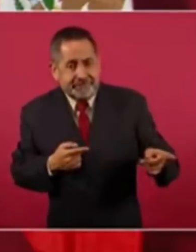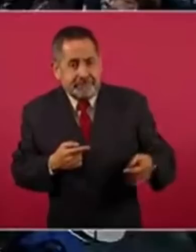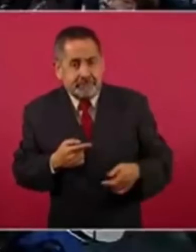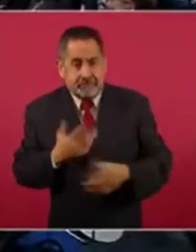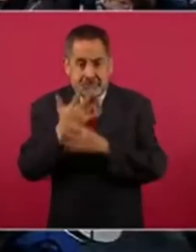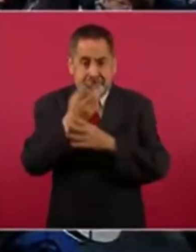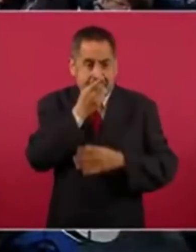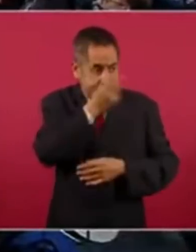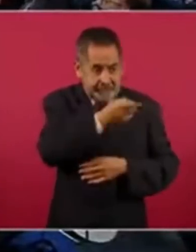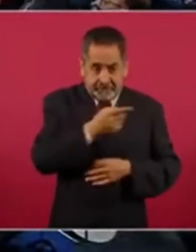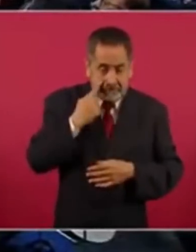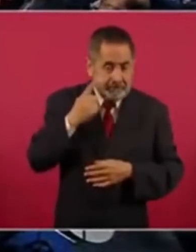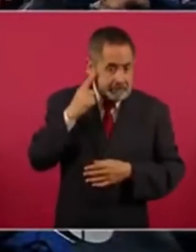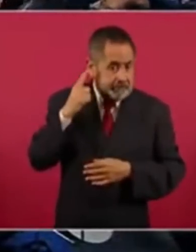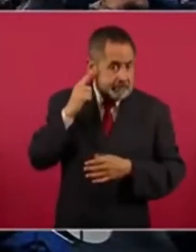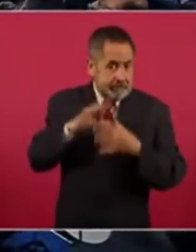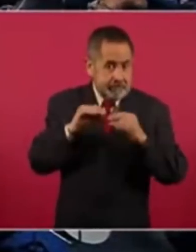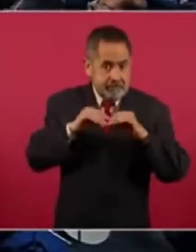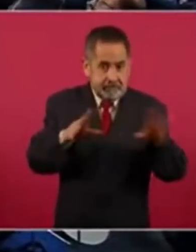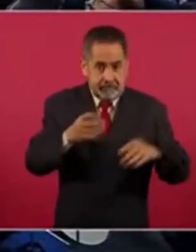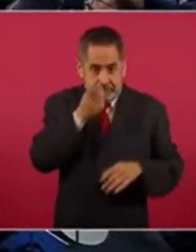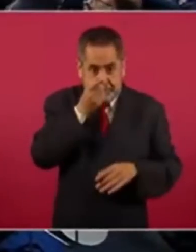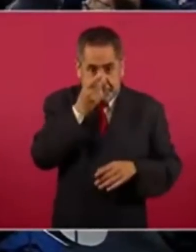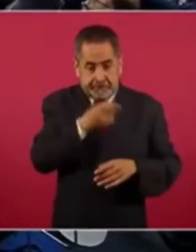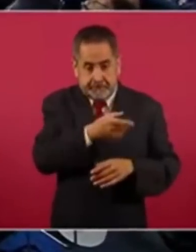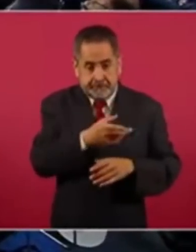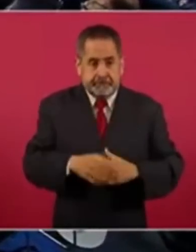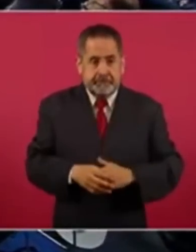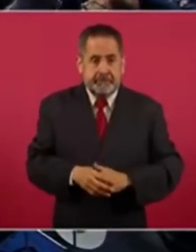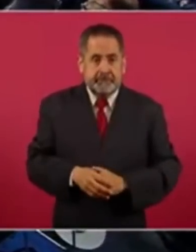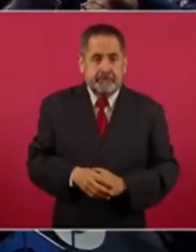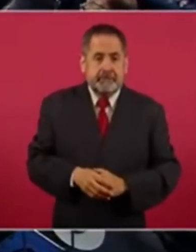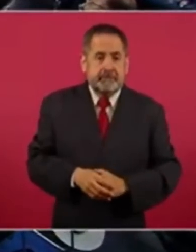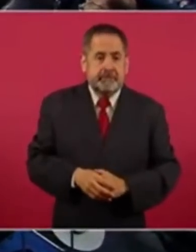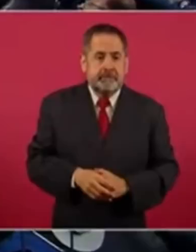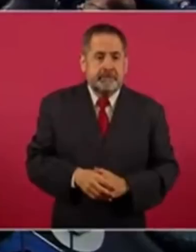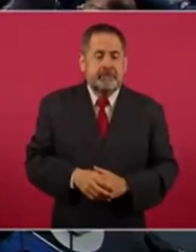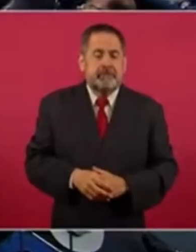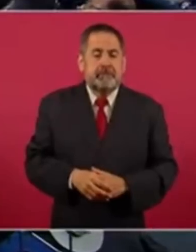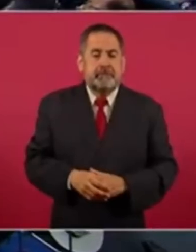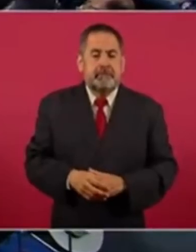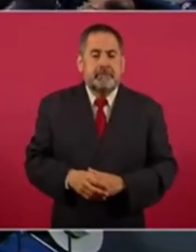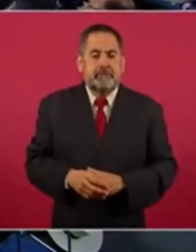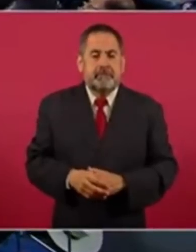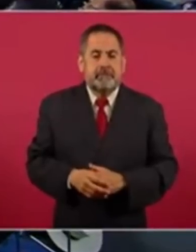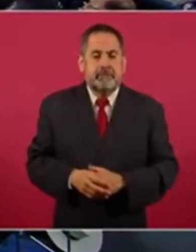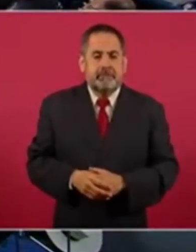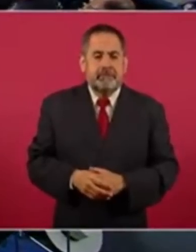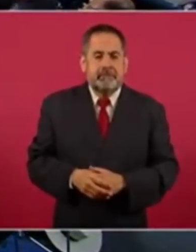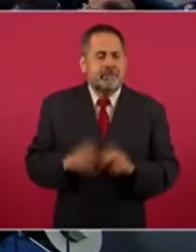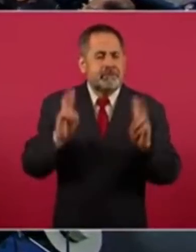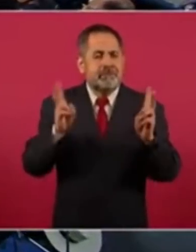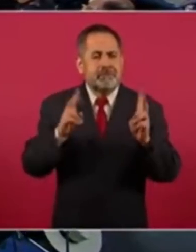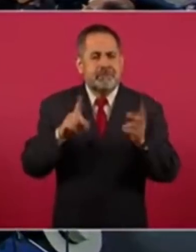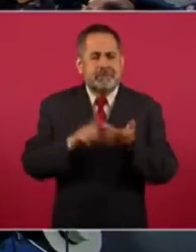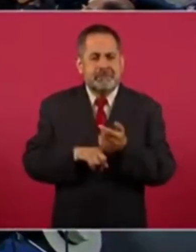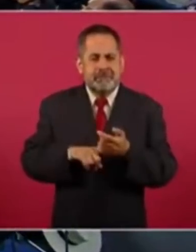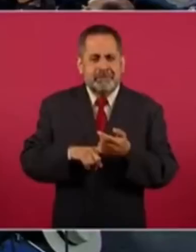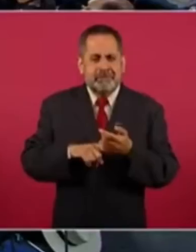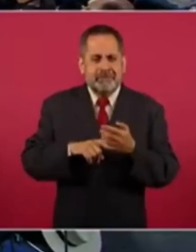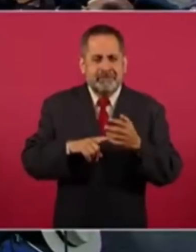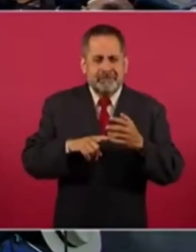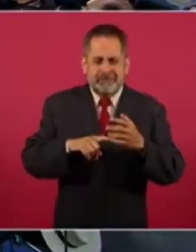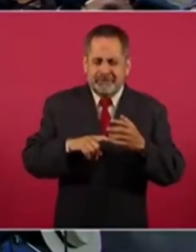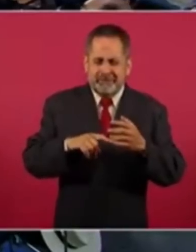¿Ya lo tienes? Es doctor en geografía e historia, doctor en geografía. Geografía e historia,